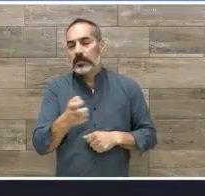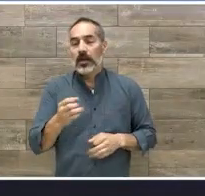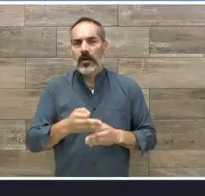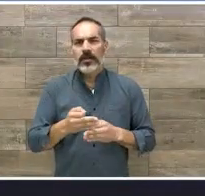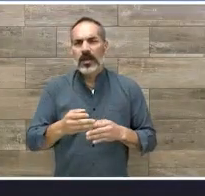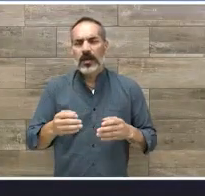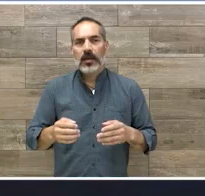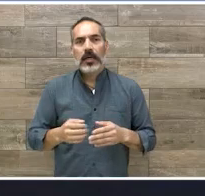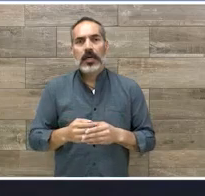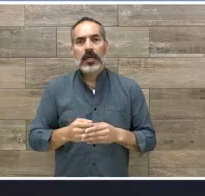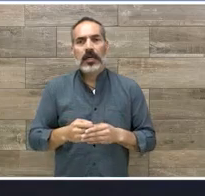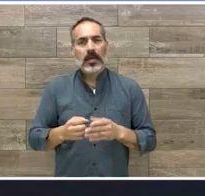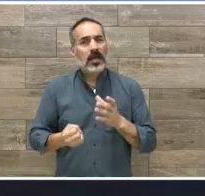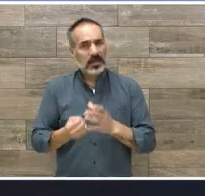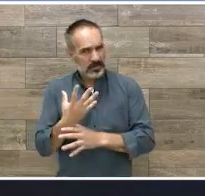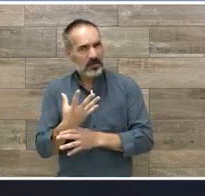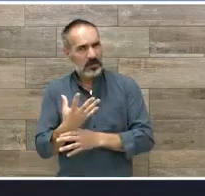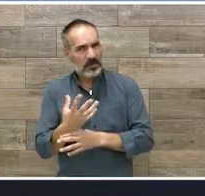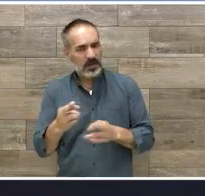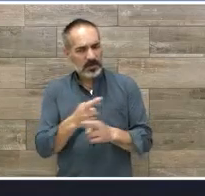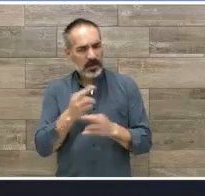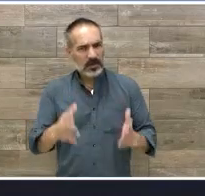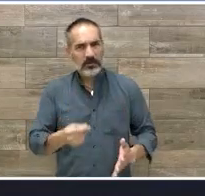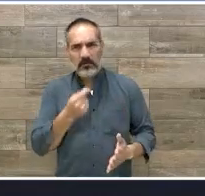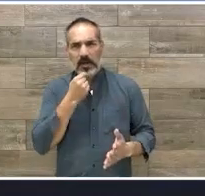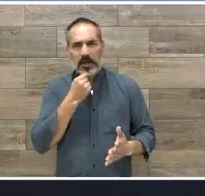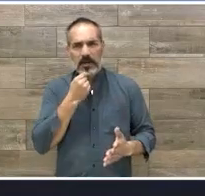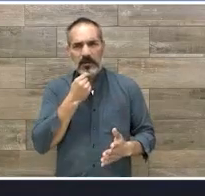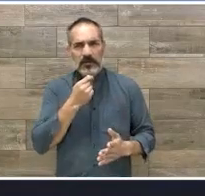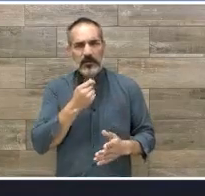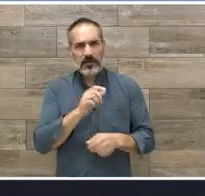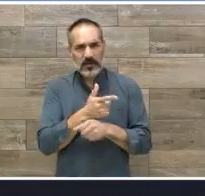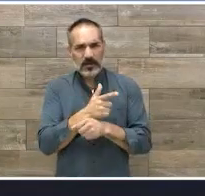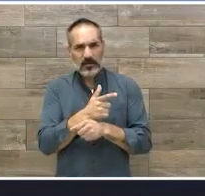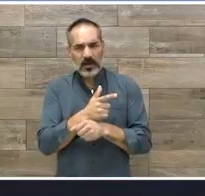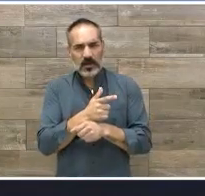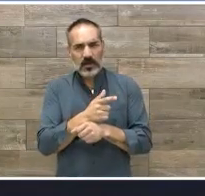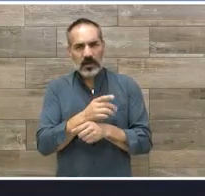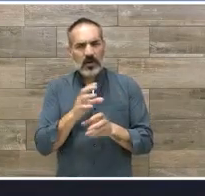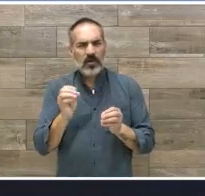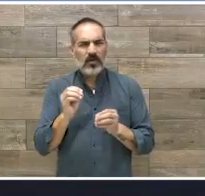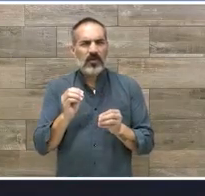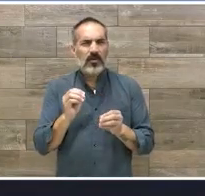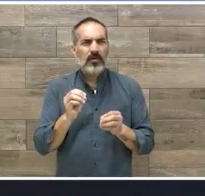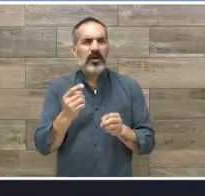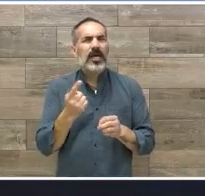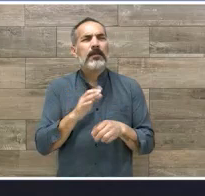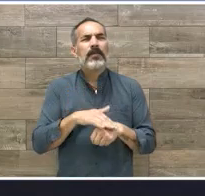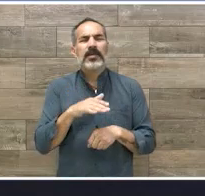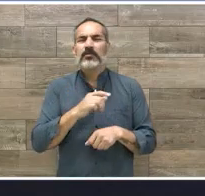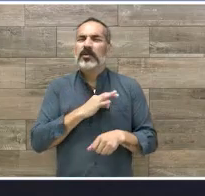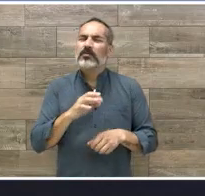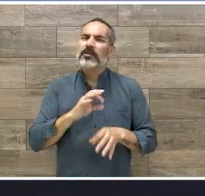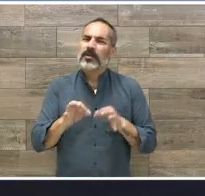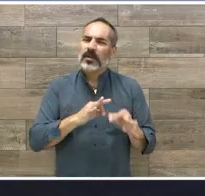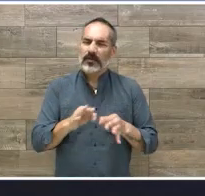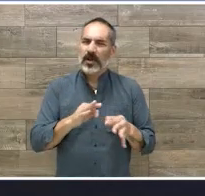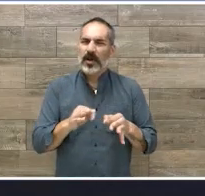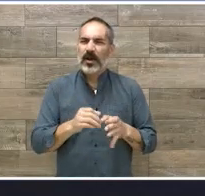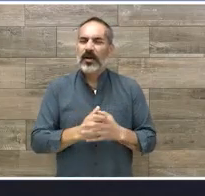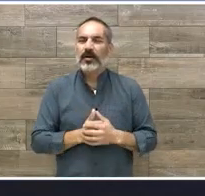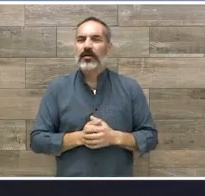la rehabilitación pediátrica? ¿Y cuál podría ser la gama de actividades que pudiéramos tener o de